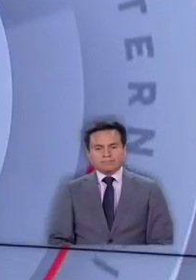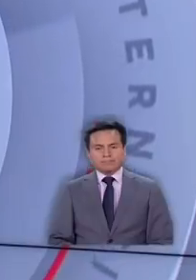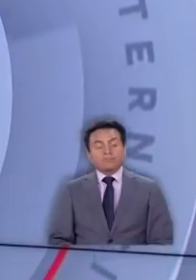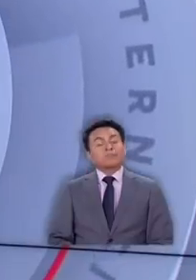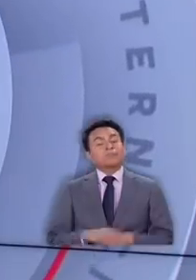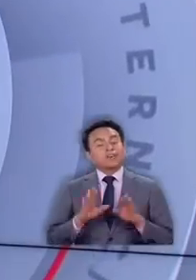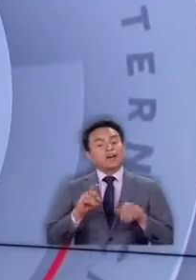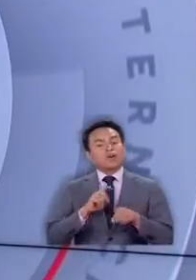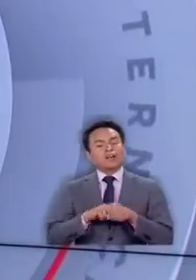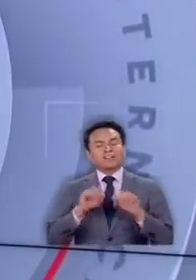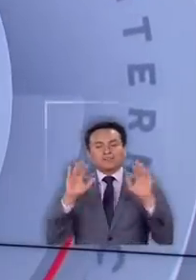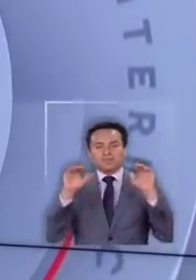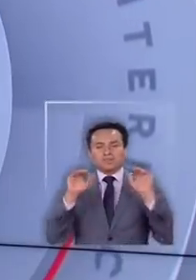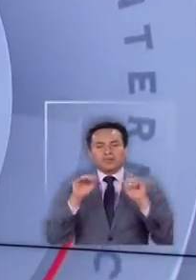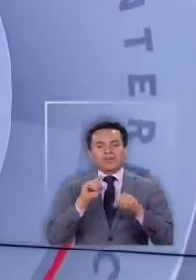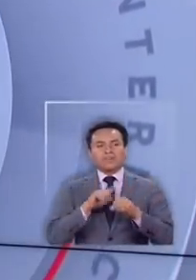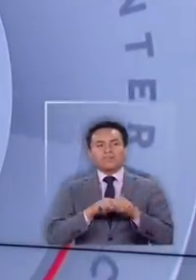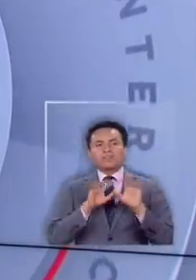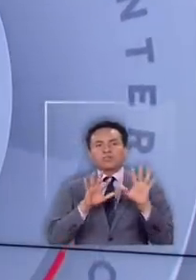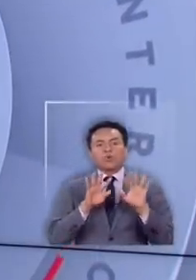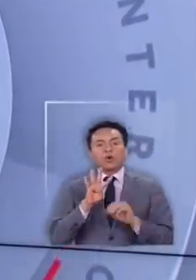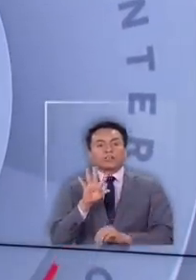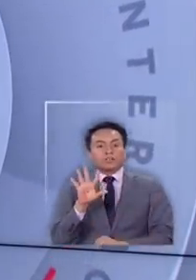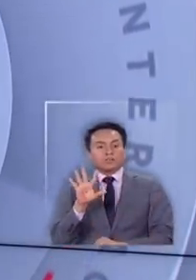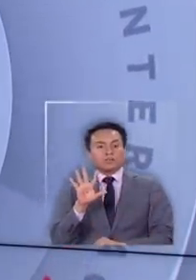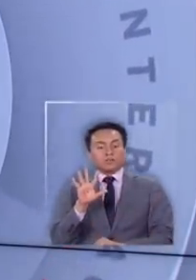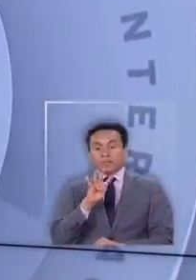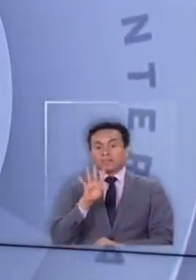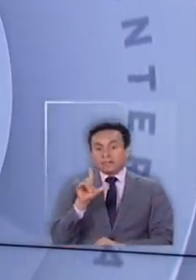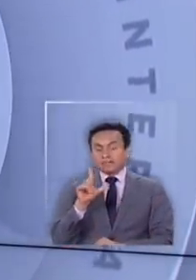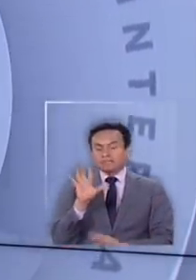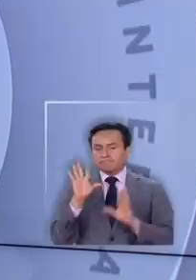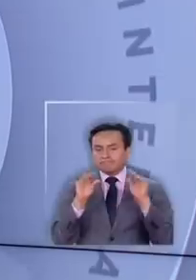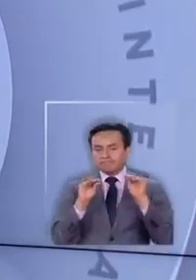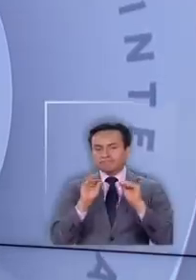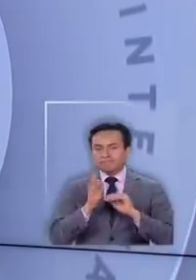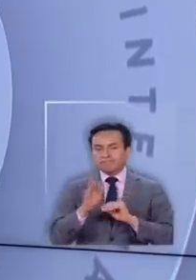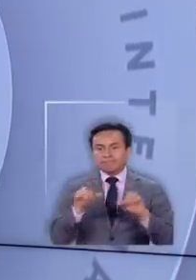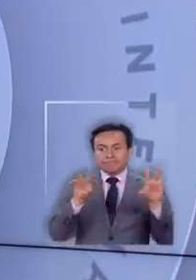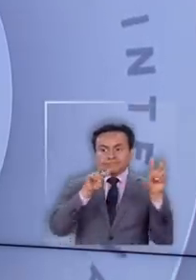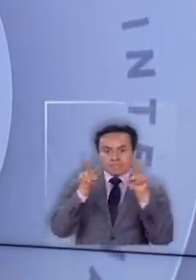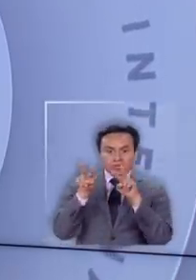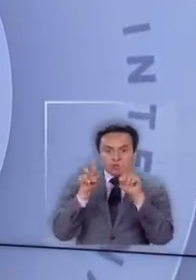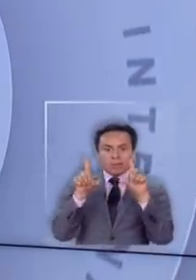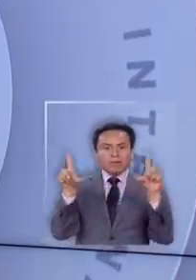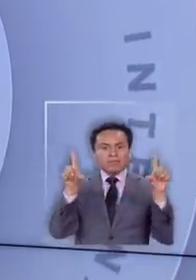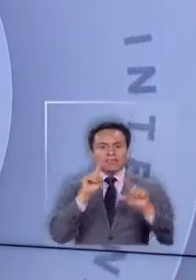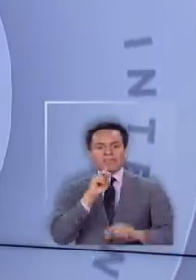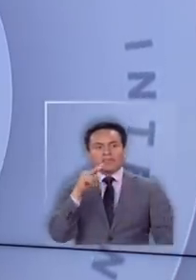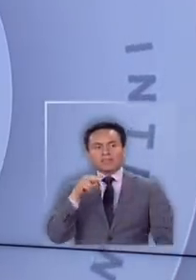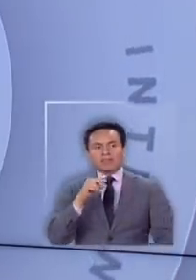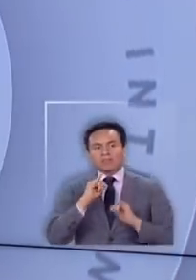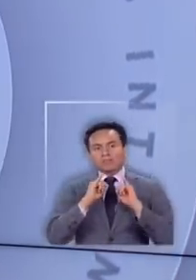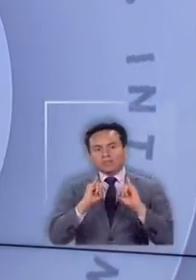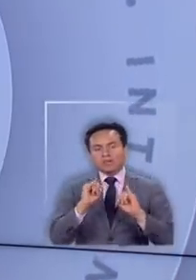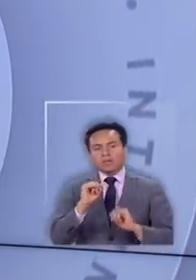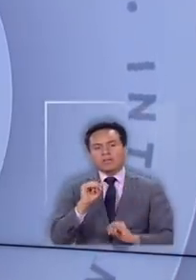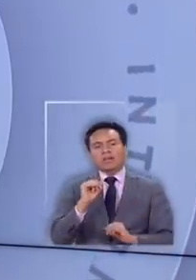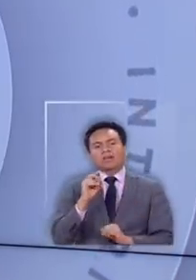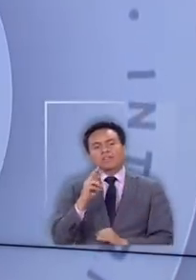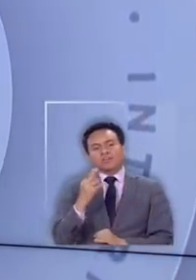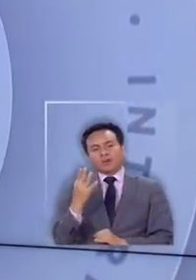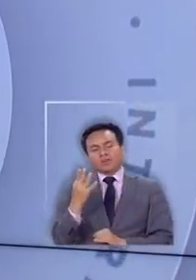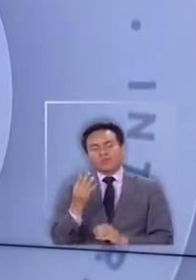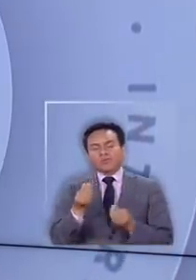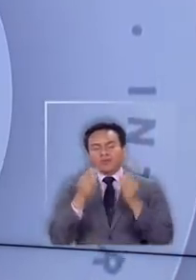bueno y con la hora de despedirnos son las 22 con 47 y los invitamos a seguir atentos a la pantalla de TVN o las noticias en canal 24